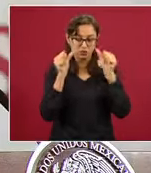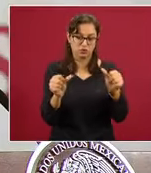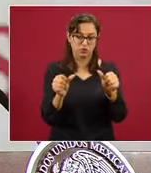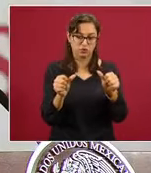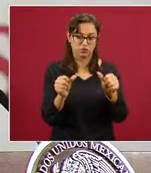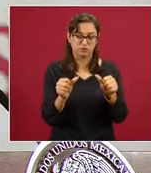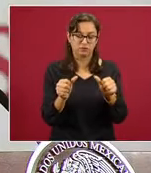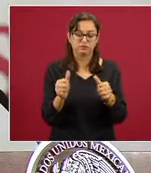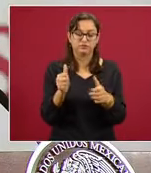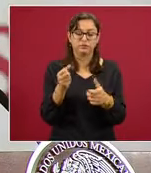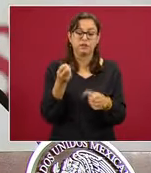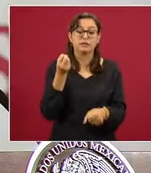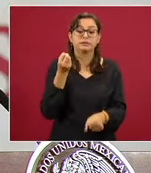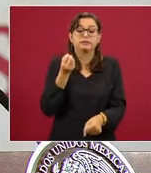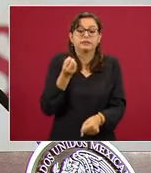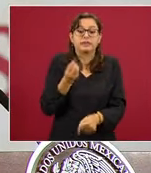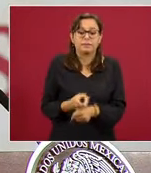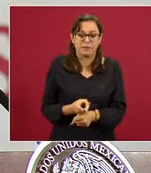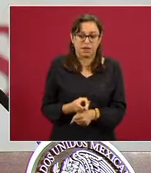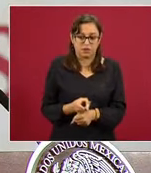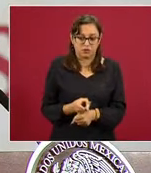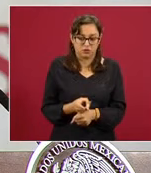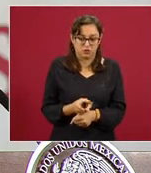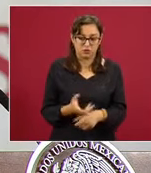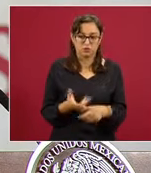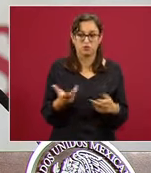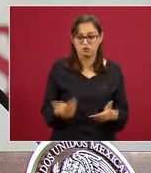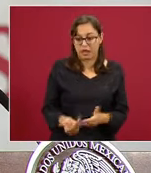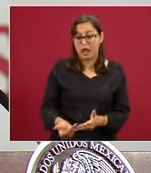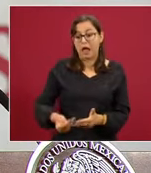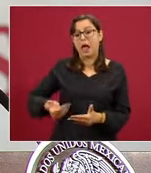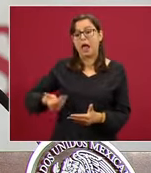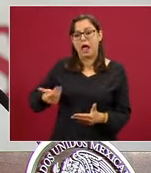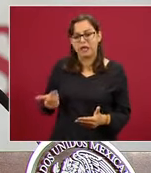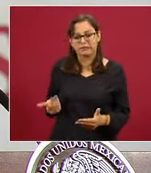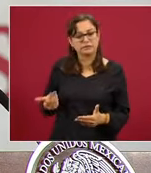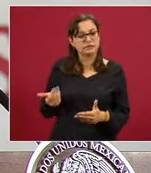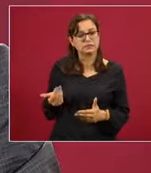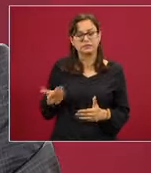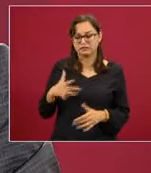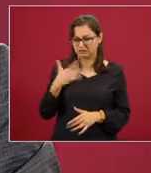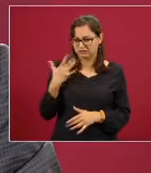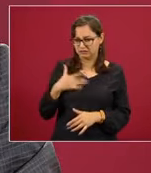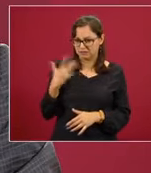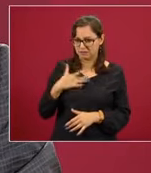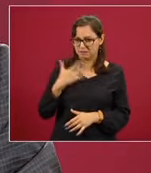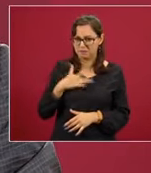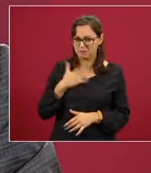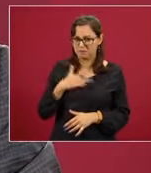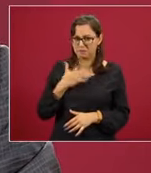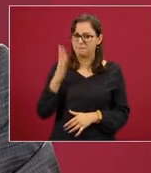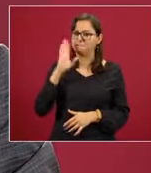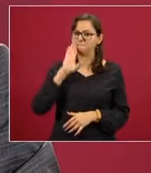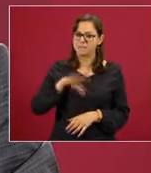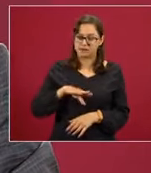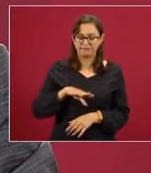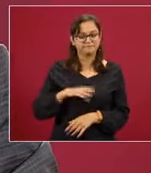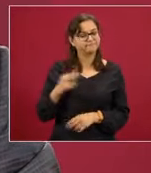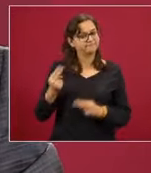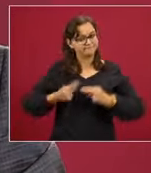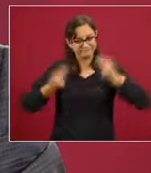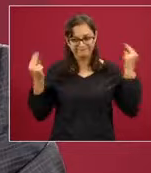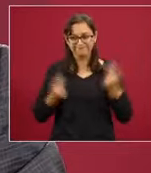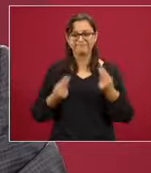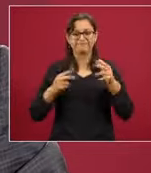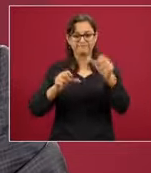desclare la enfermedad como tal, ante los primeros datos premonitorios de esta enfermedad y por